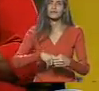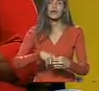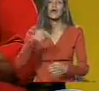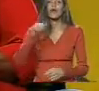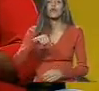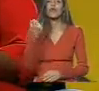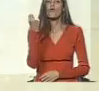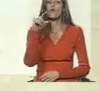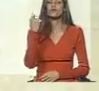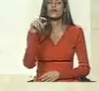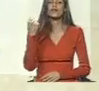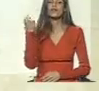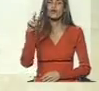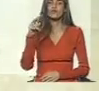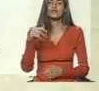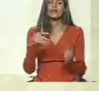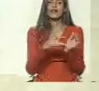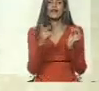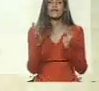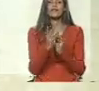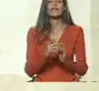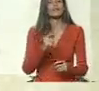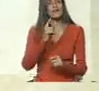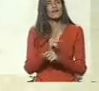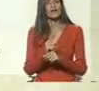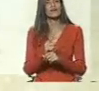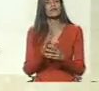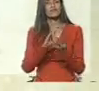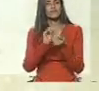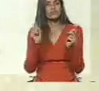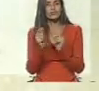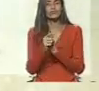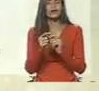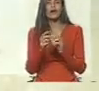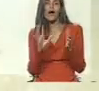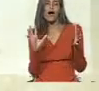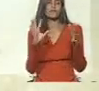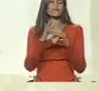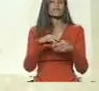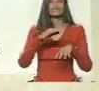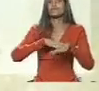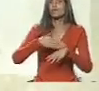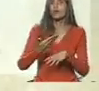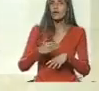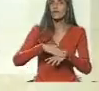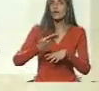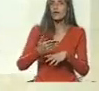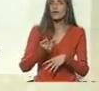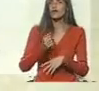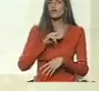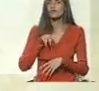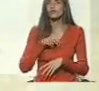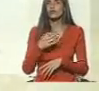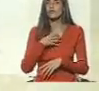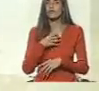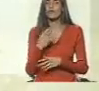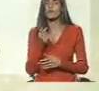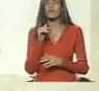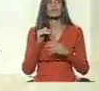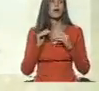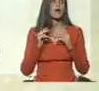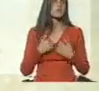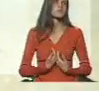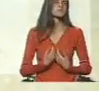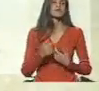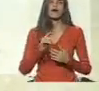11, 12 de abril habría que relacionarlo siempre el por qué nosotros no podemos bajar la guardia, el